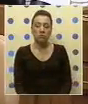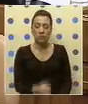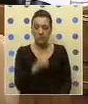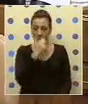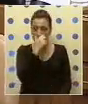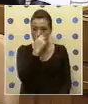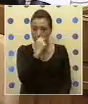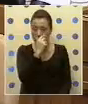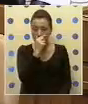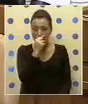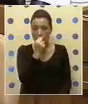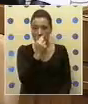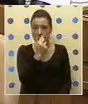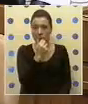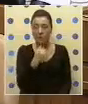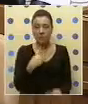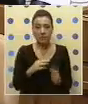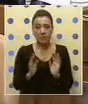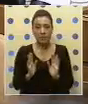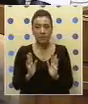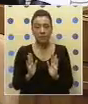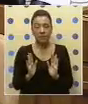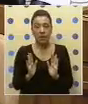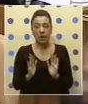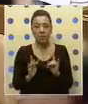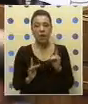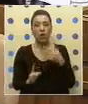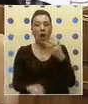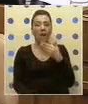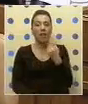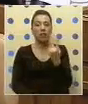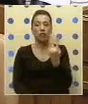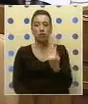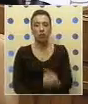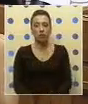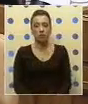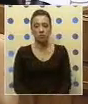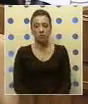Voy a esperar, presidente, para no hablar solo. Presidente.